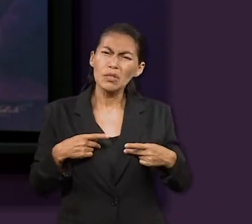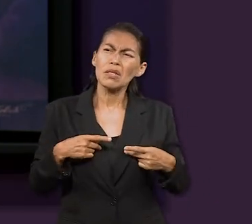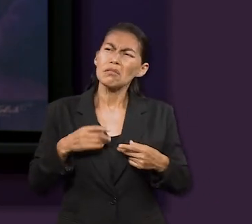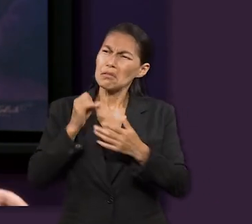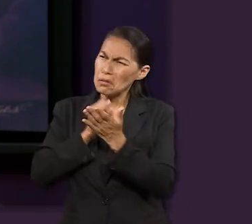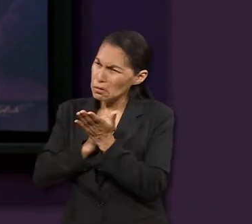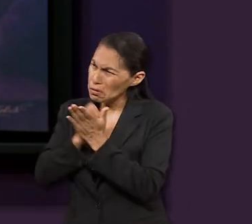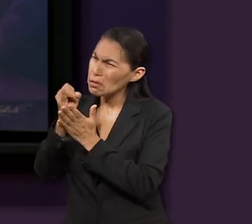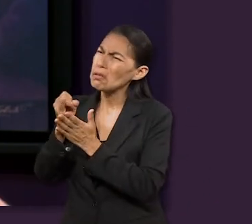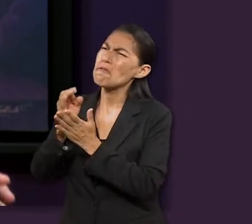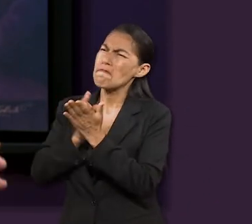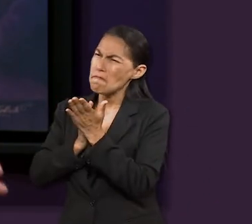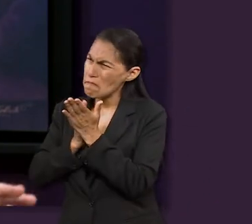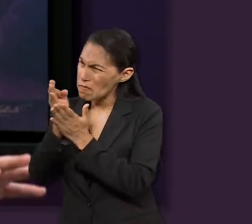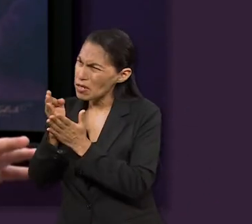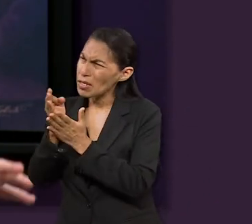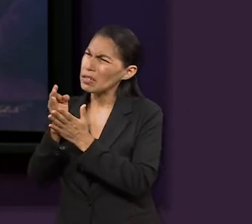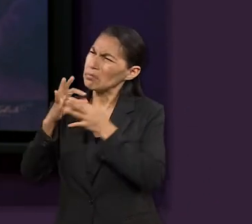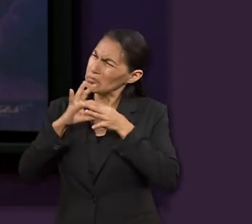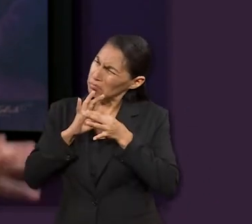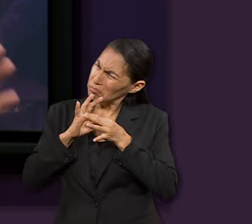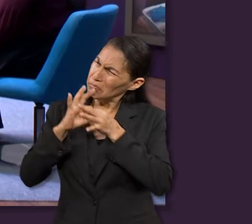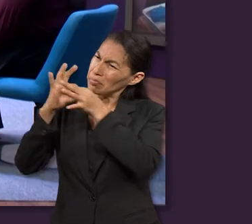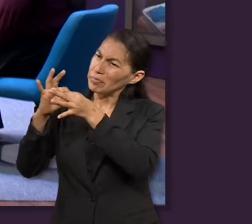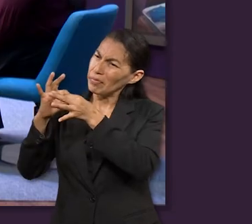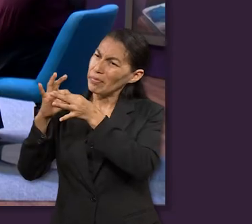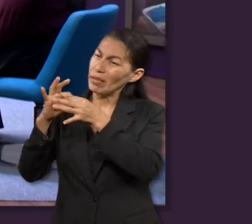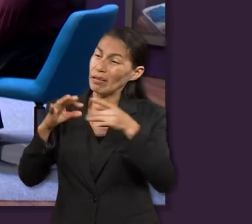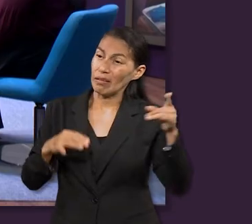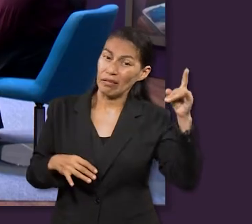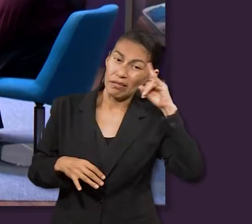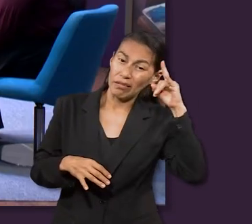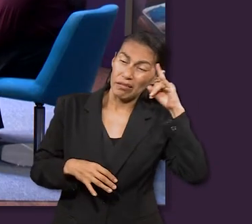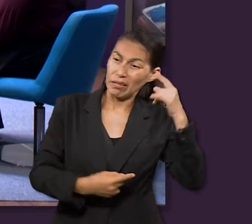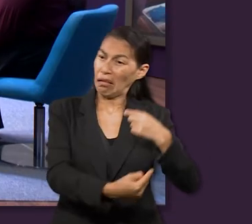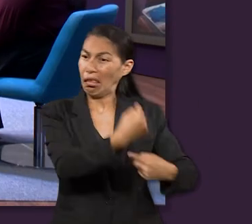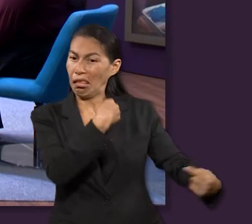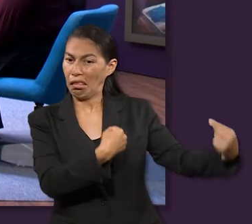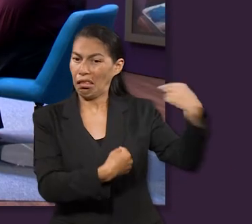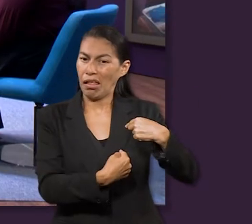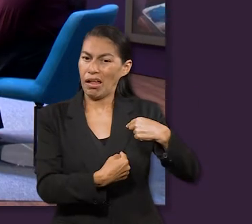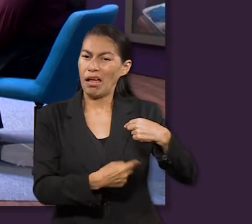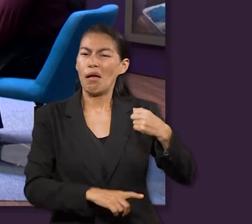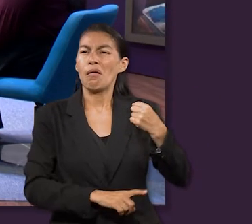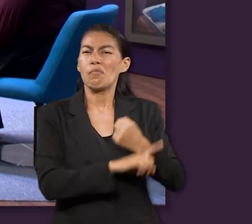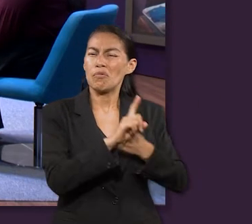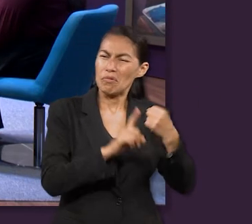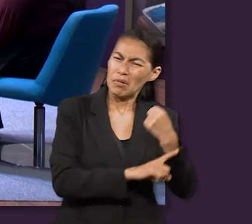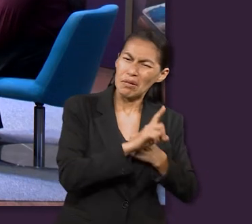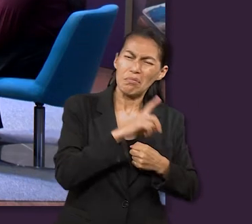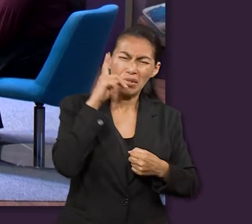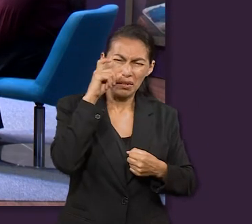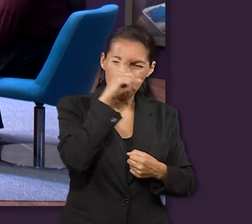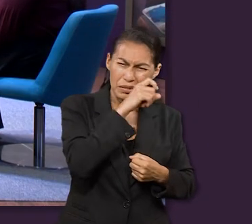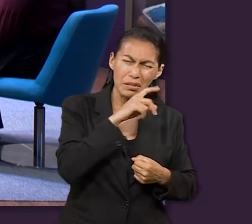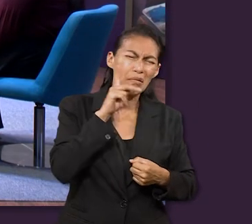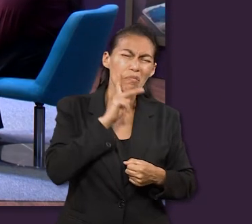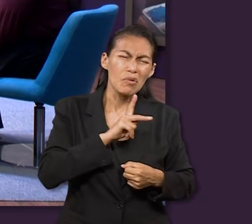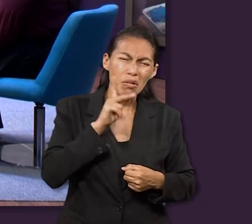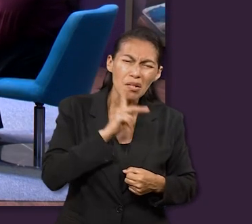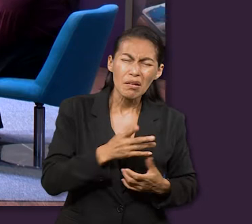intenta llevar una vida justa o una vida cristiana, también se presenta sufrimiento, también se presentan